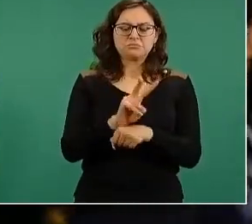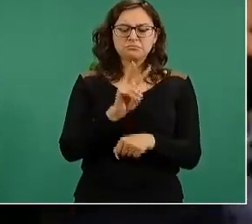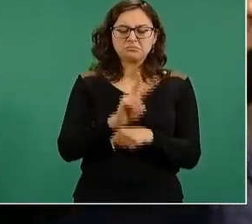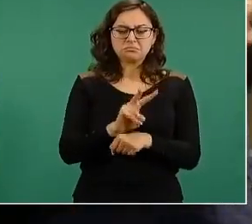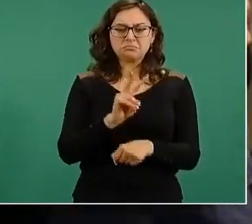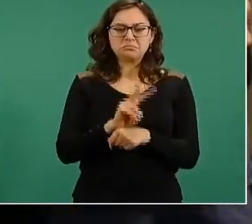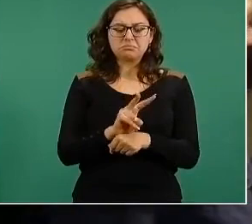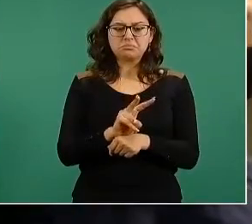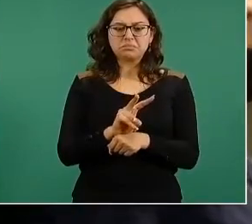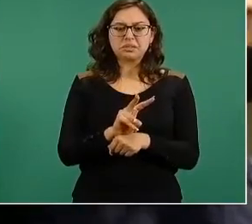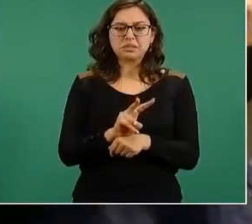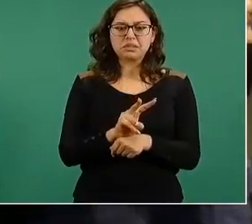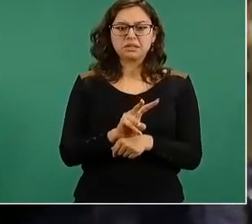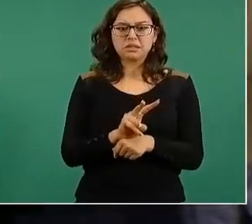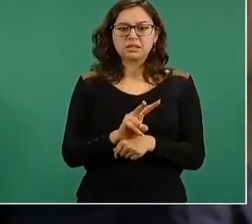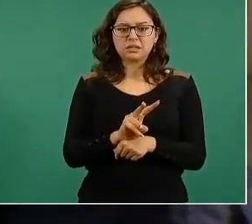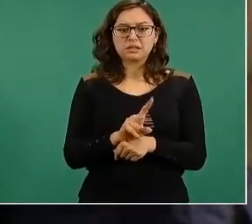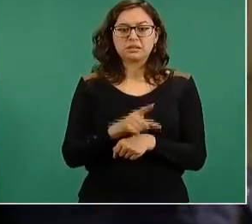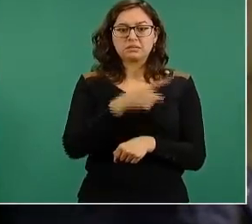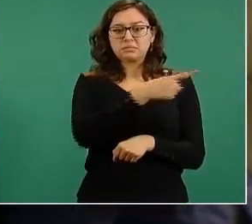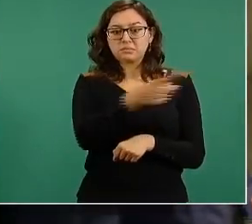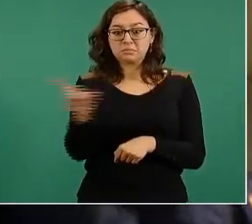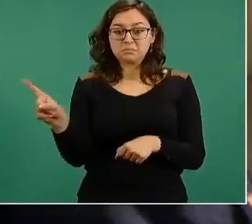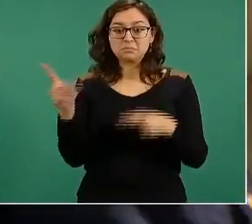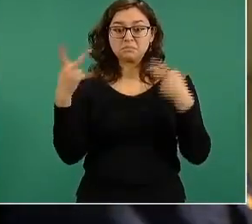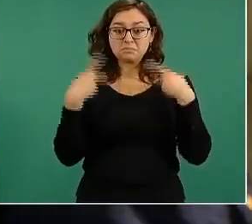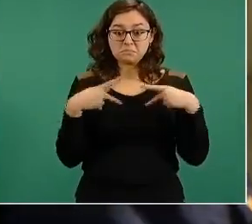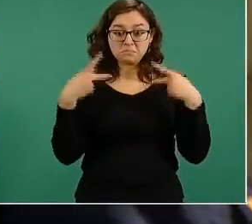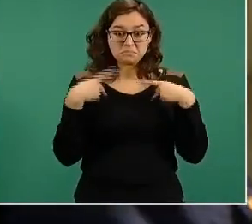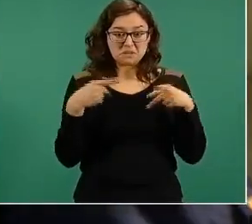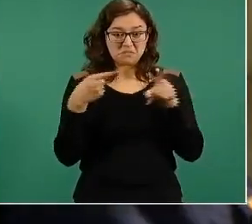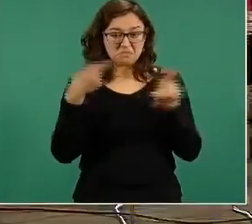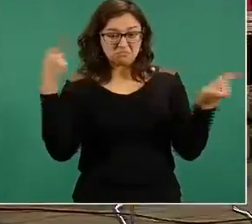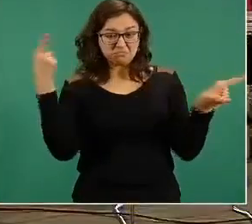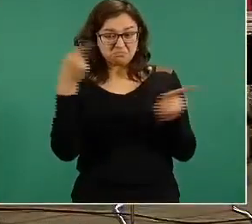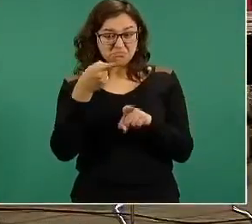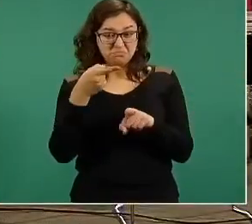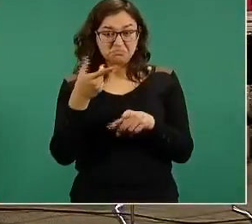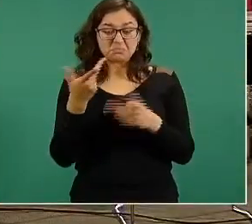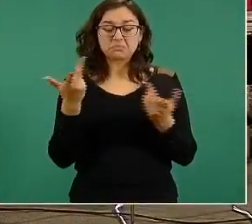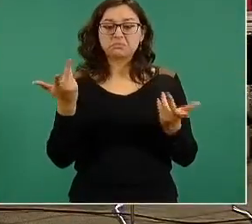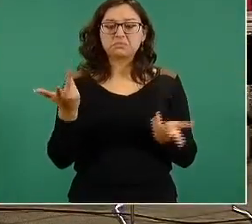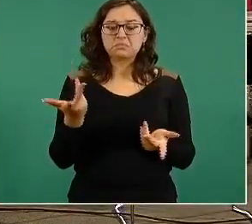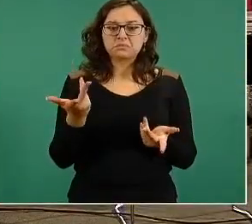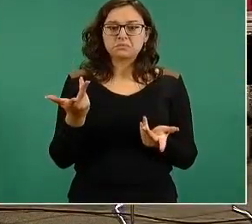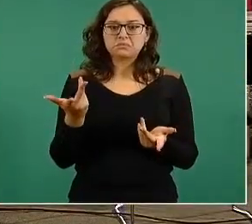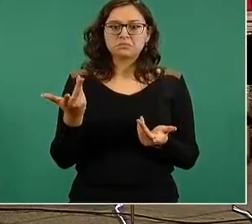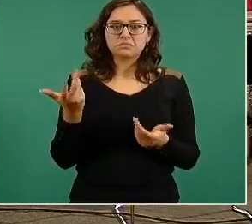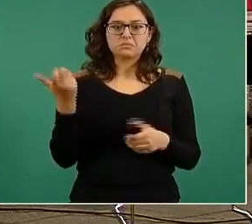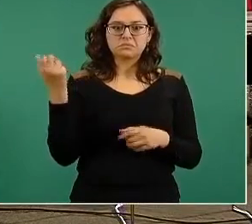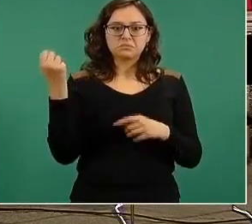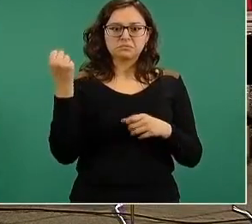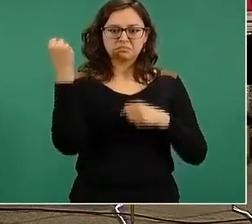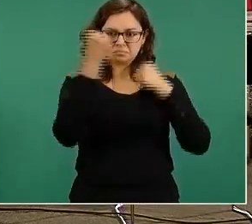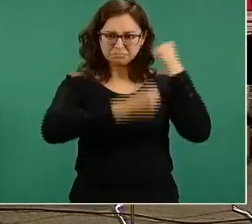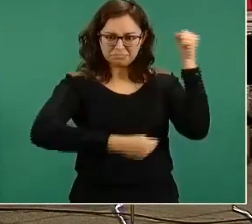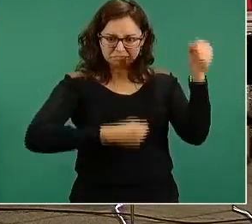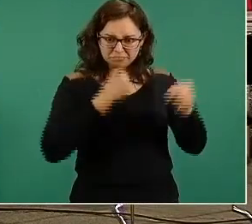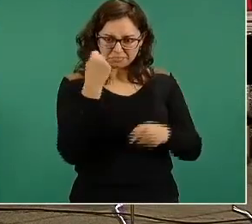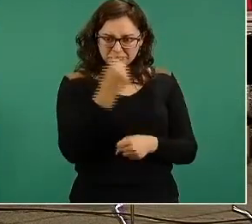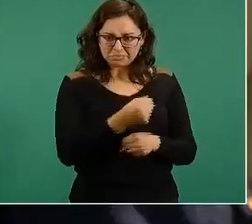comentan que las personas que llegan a hacerles precisamente esta petición los agreden, no solamente a golpes,